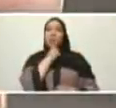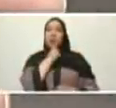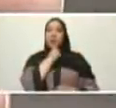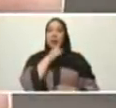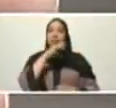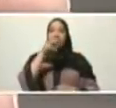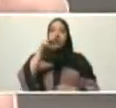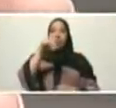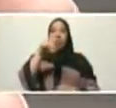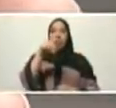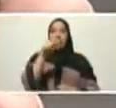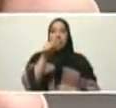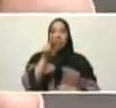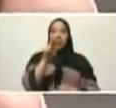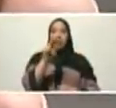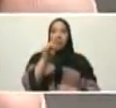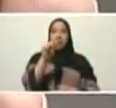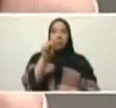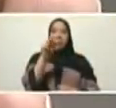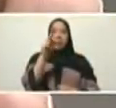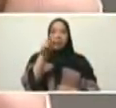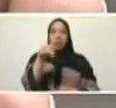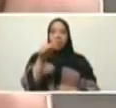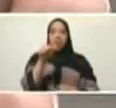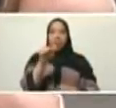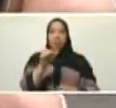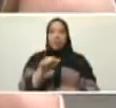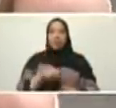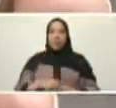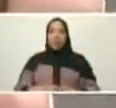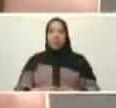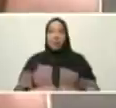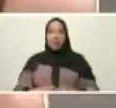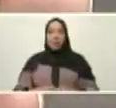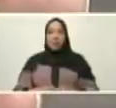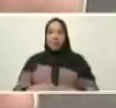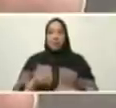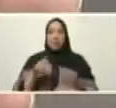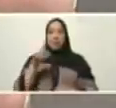c ochenta y cinco en tiktok